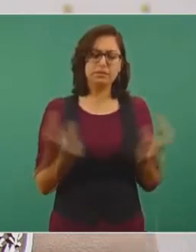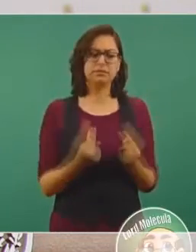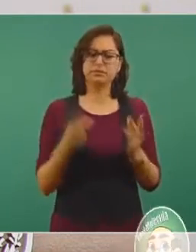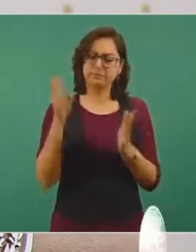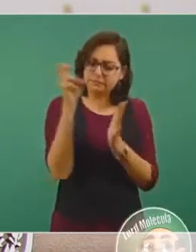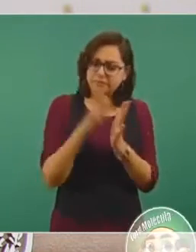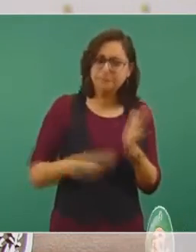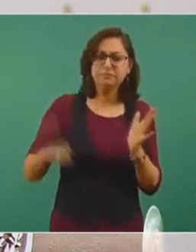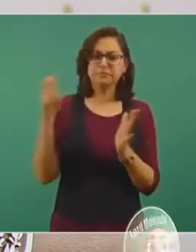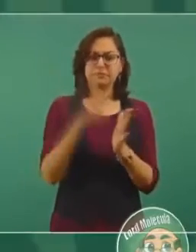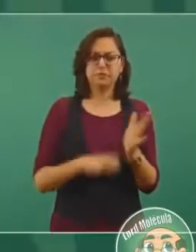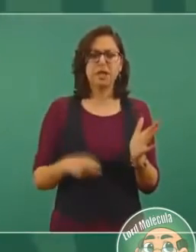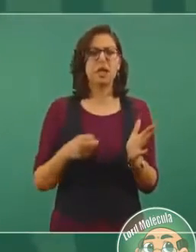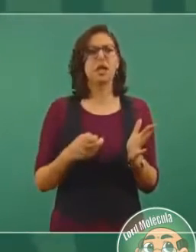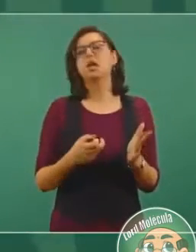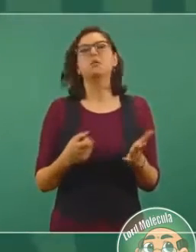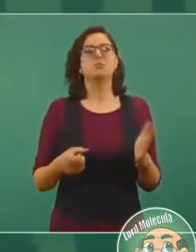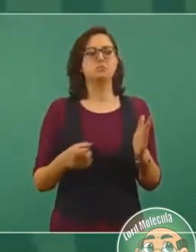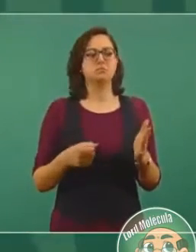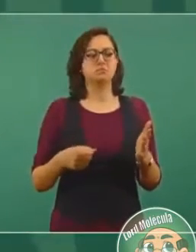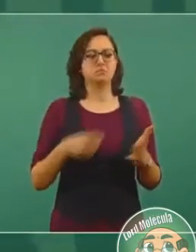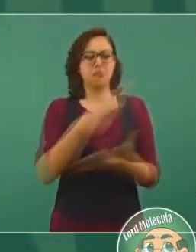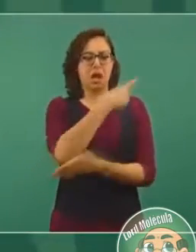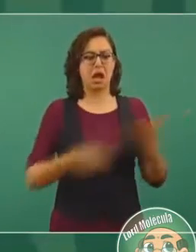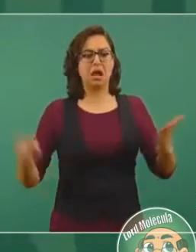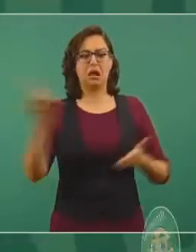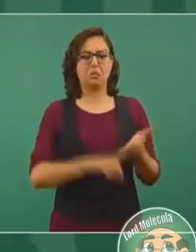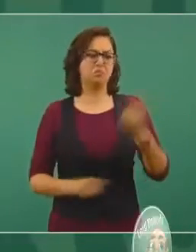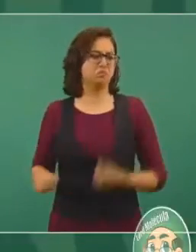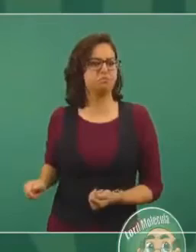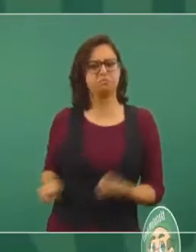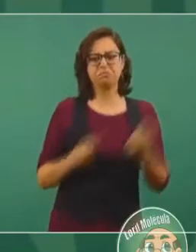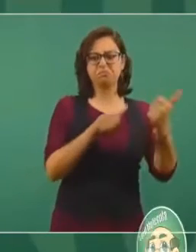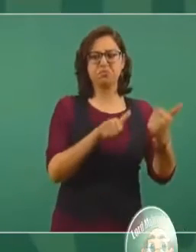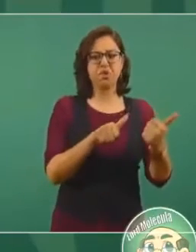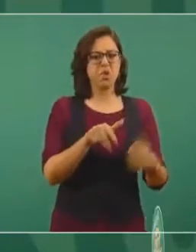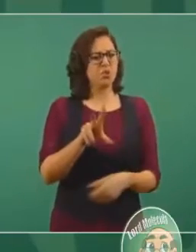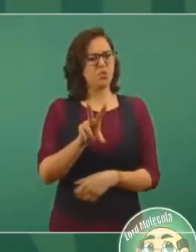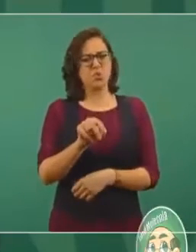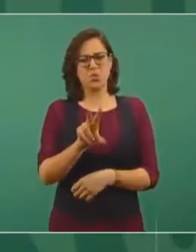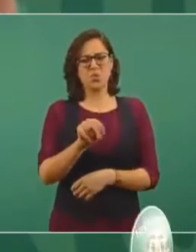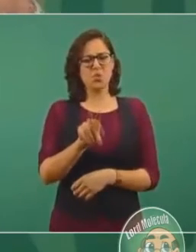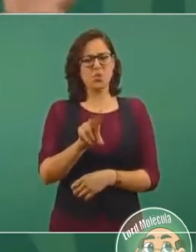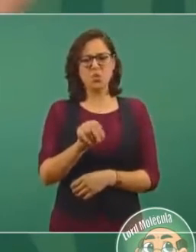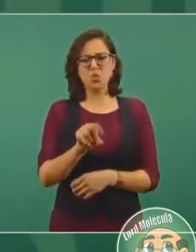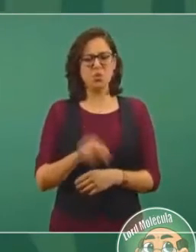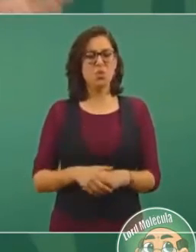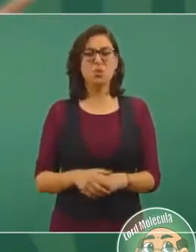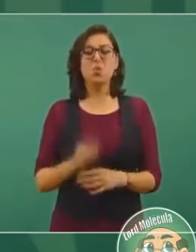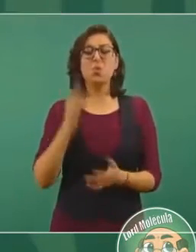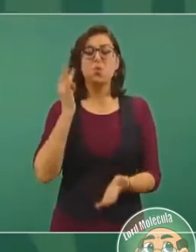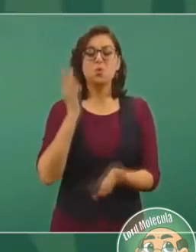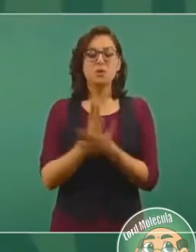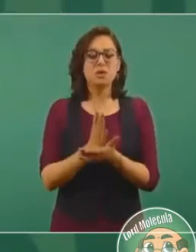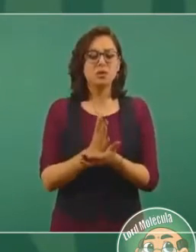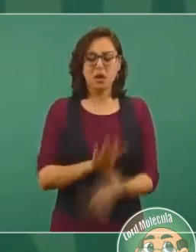cancelando la reforma energética, estamos procurando quitarle